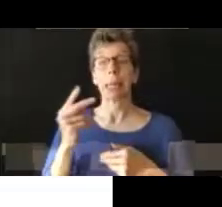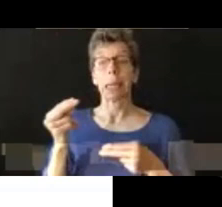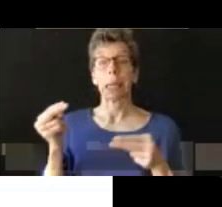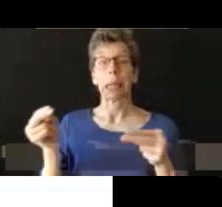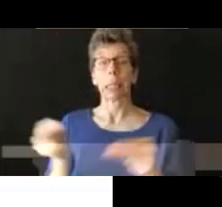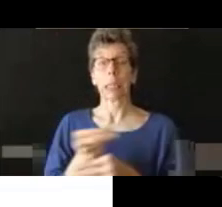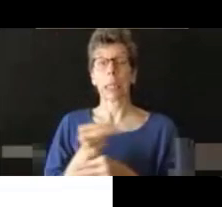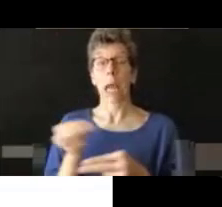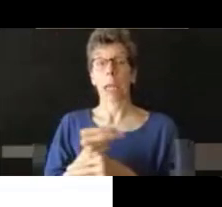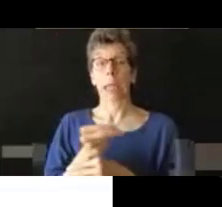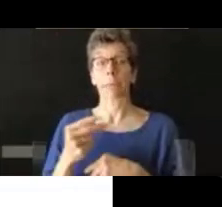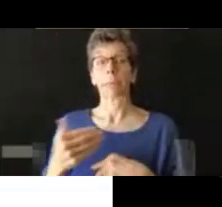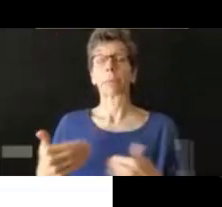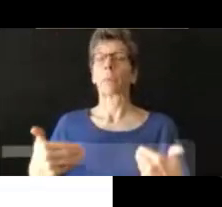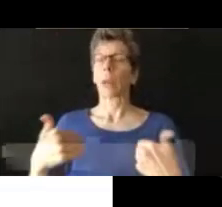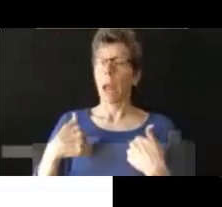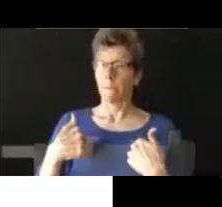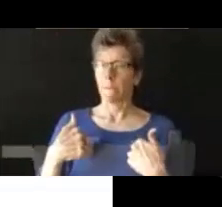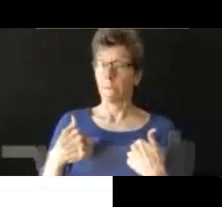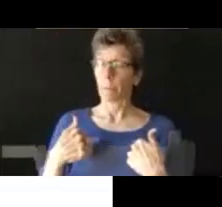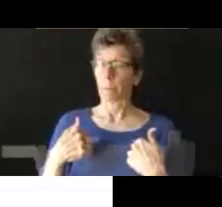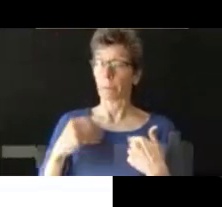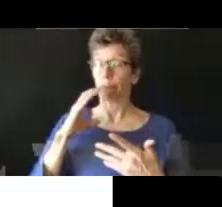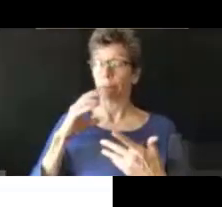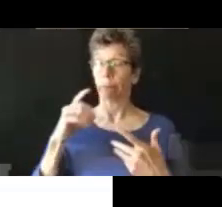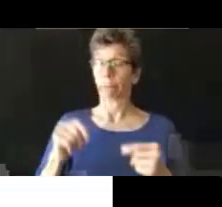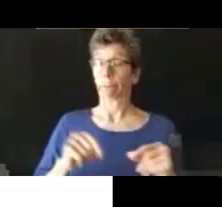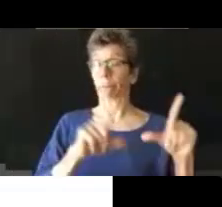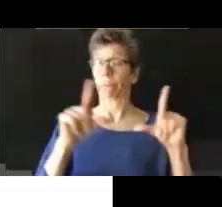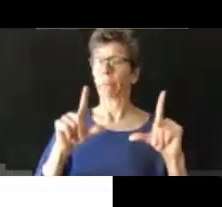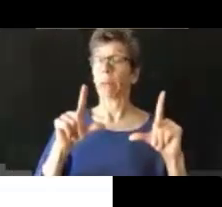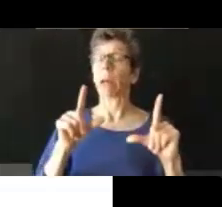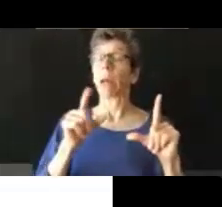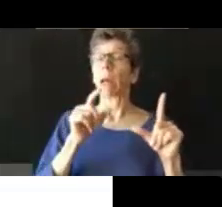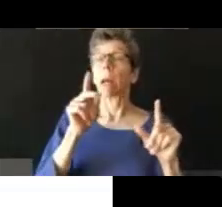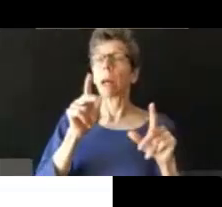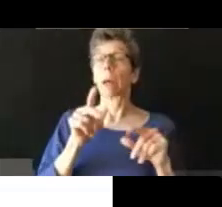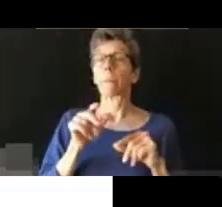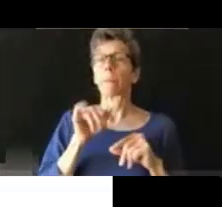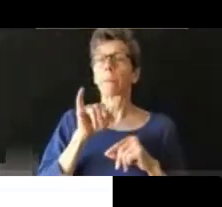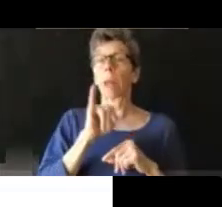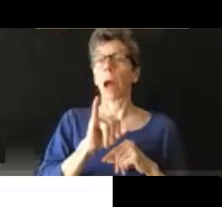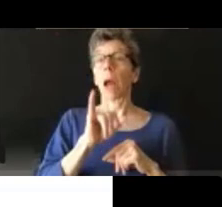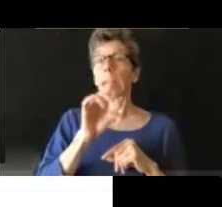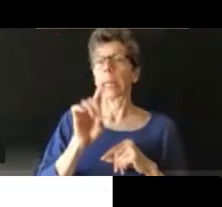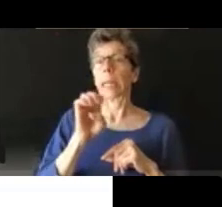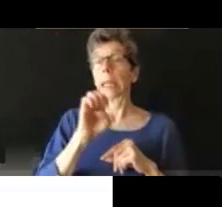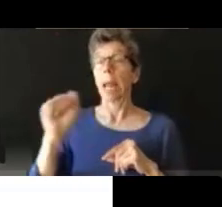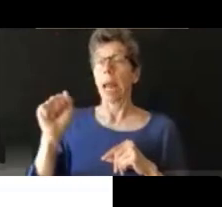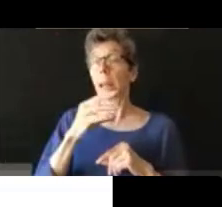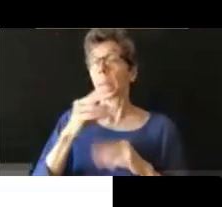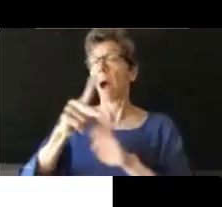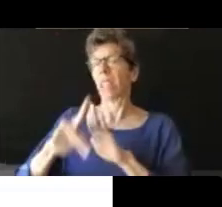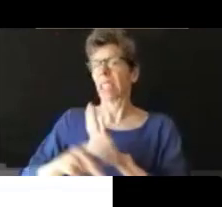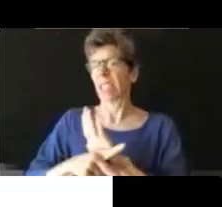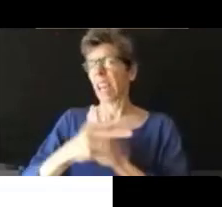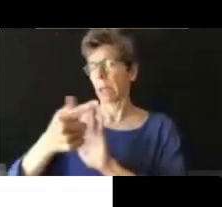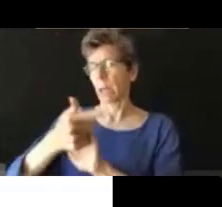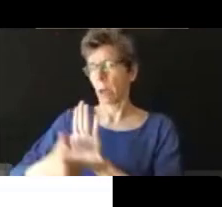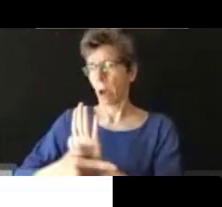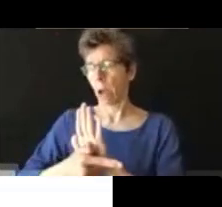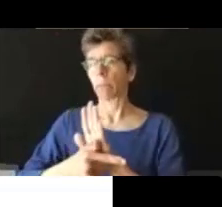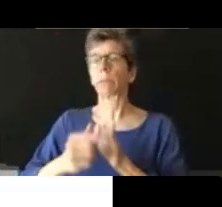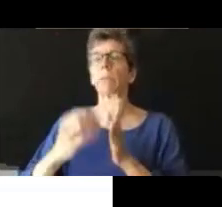vamos a hacer un vistazo general de esta ley, personas, la Ley para Educación para las Personas con Discapacidades,